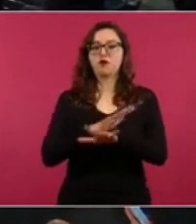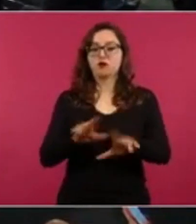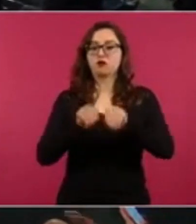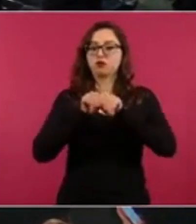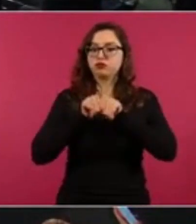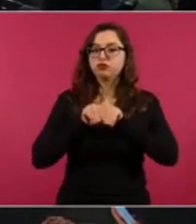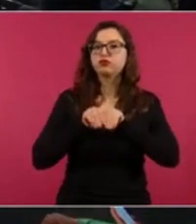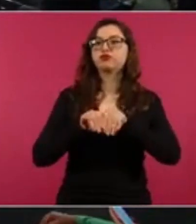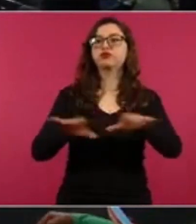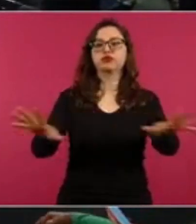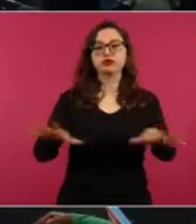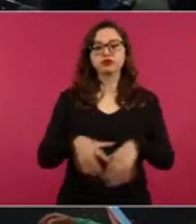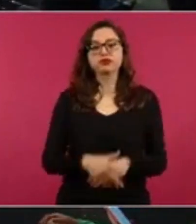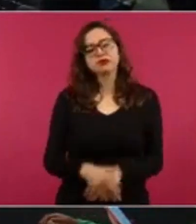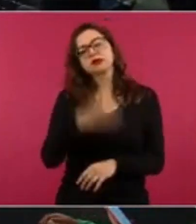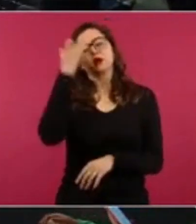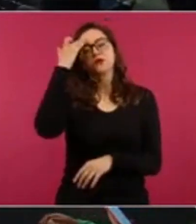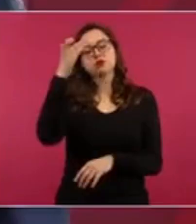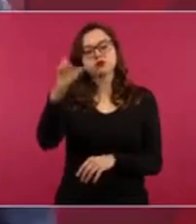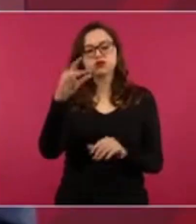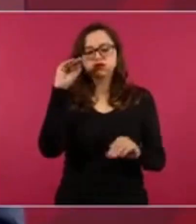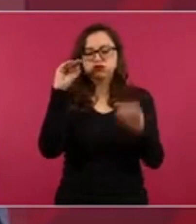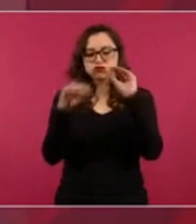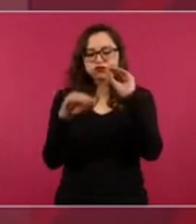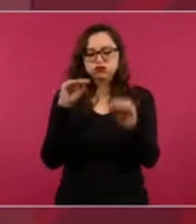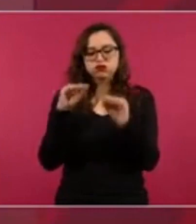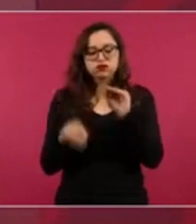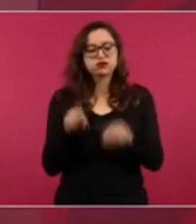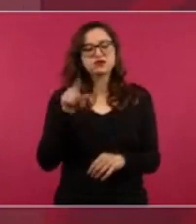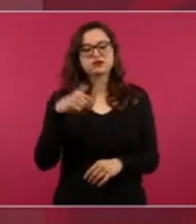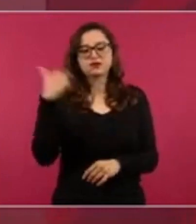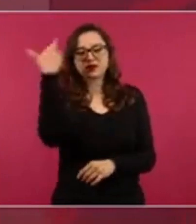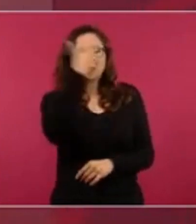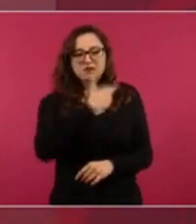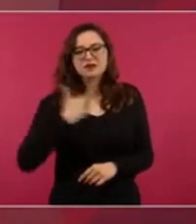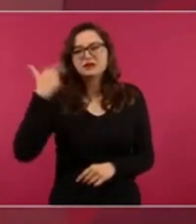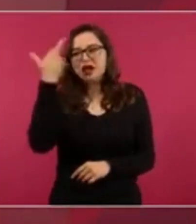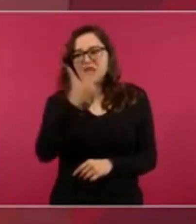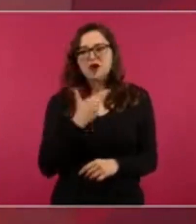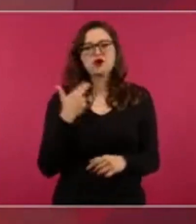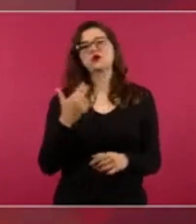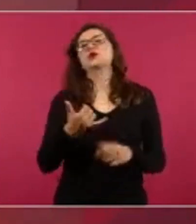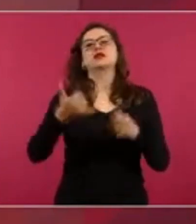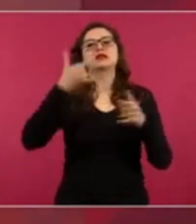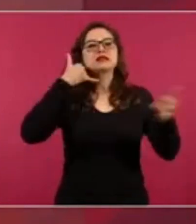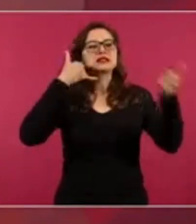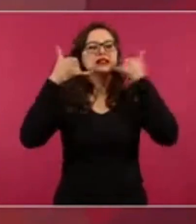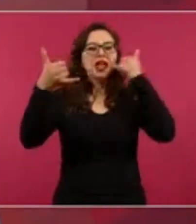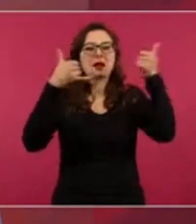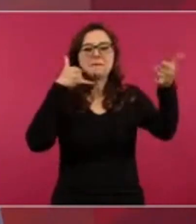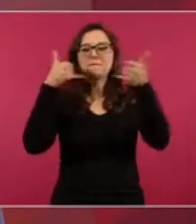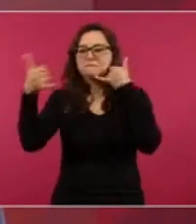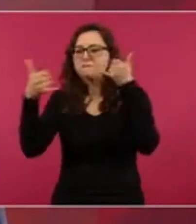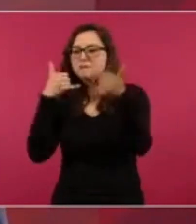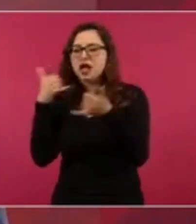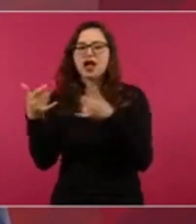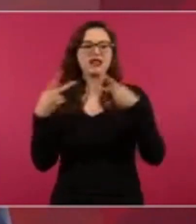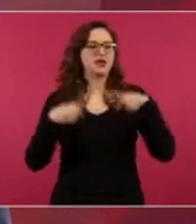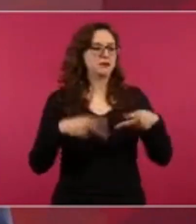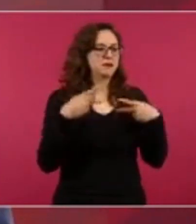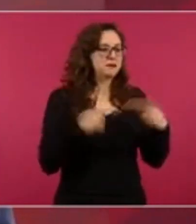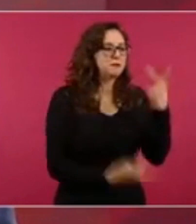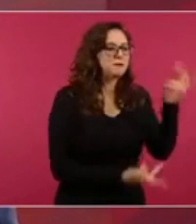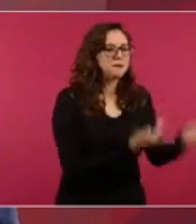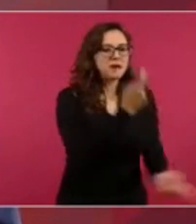millones de llamadas telefónicas, interrogatorios,